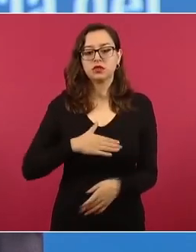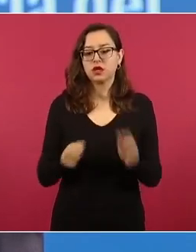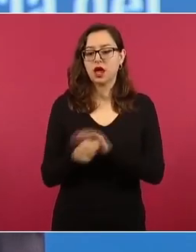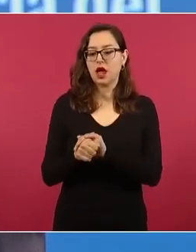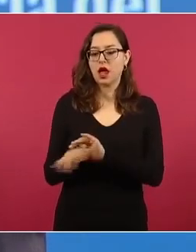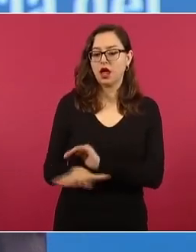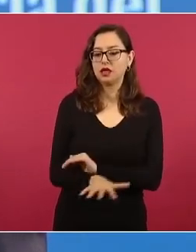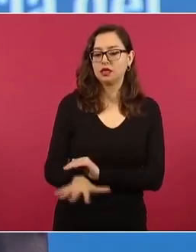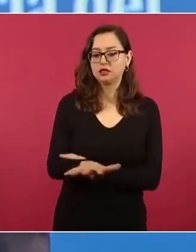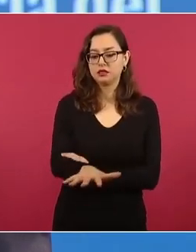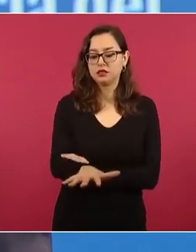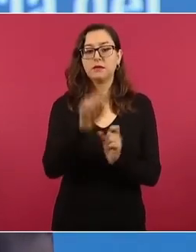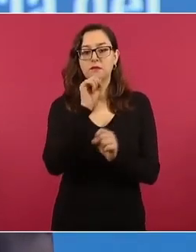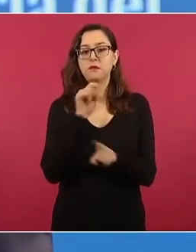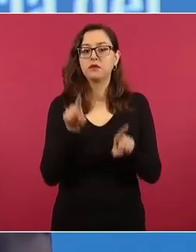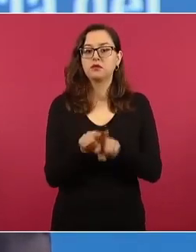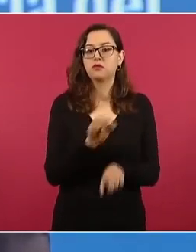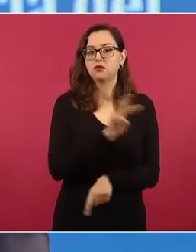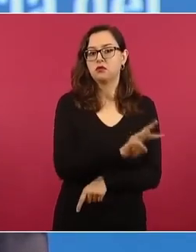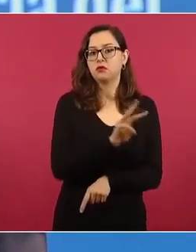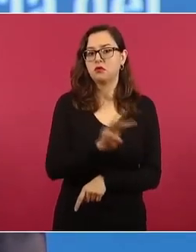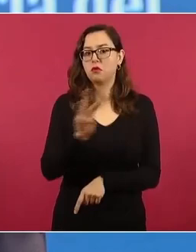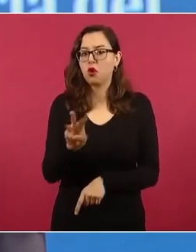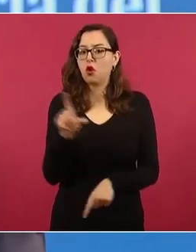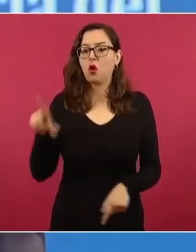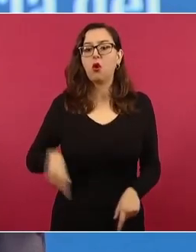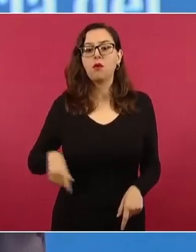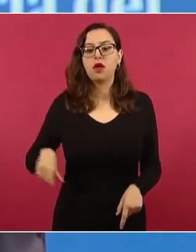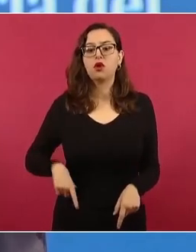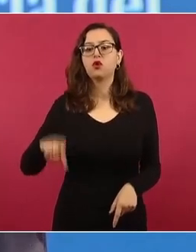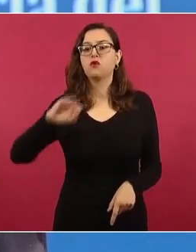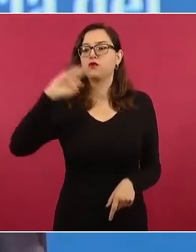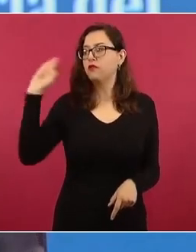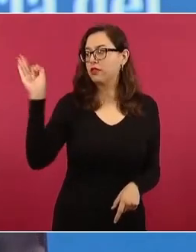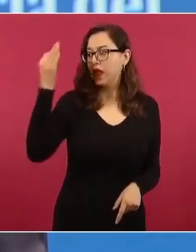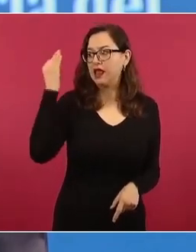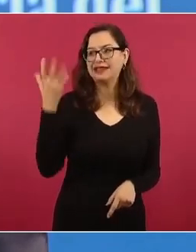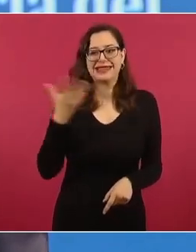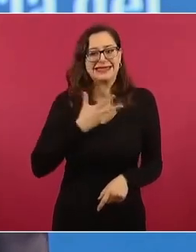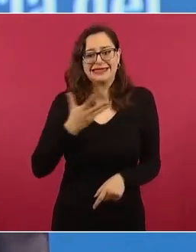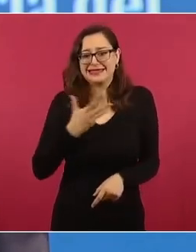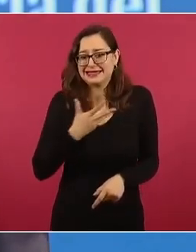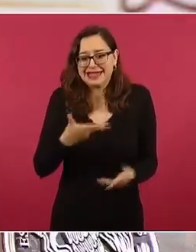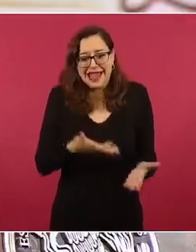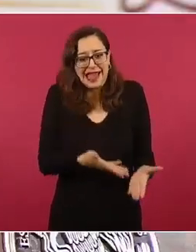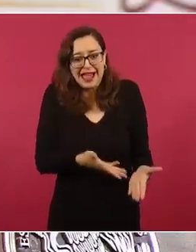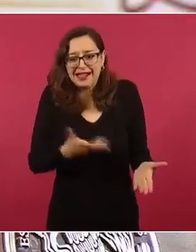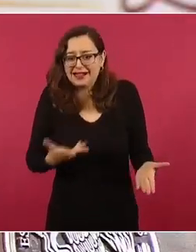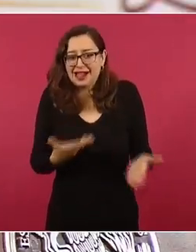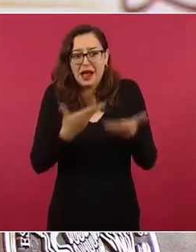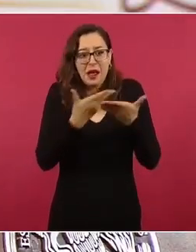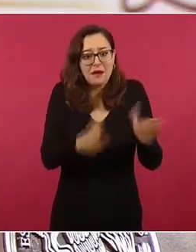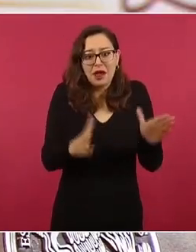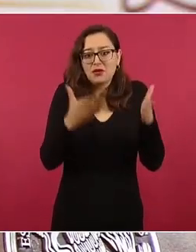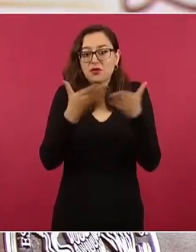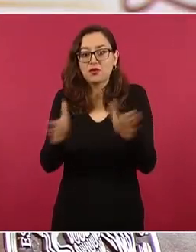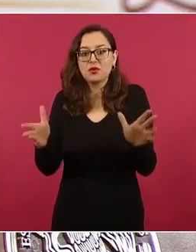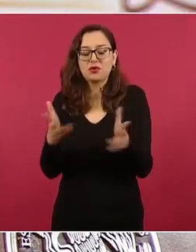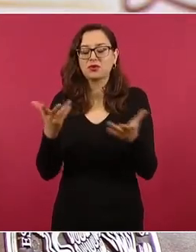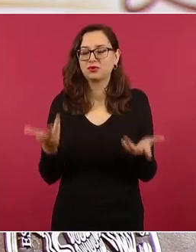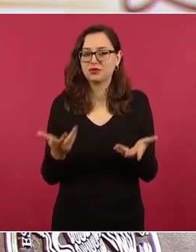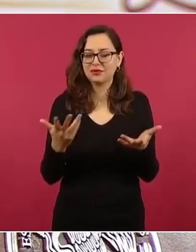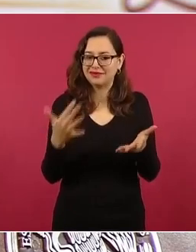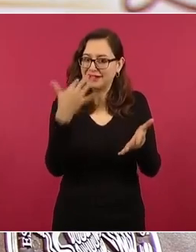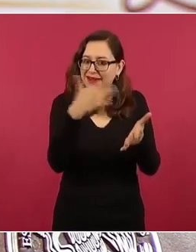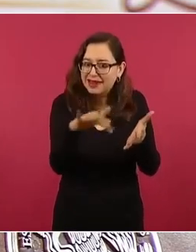página del gobierno federal. Y creo que valdría mucho la pena que este ejercicio se hiciera, porque muchos de los comentarios, opiniones,